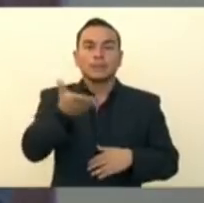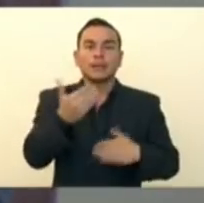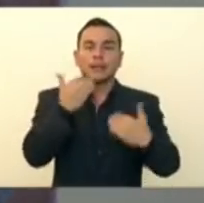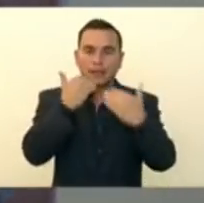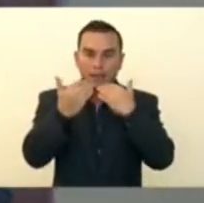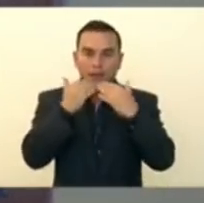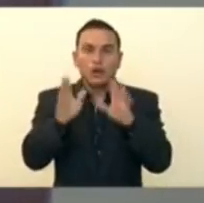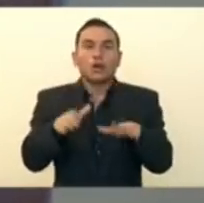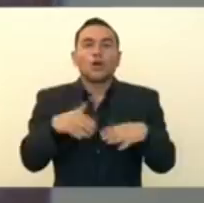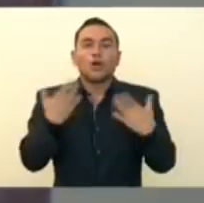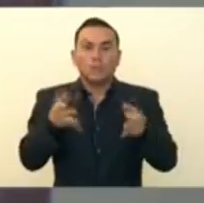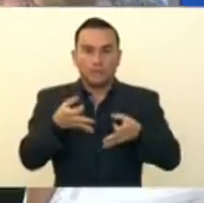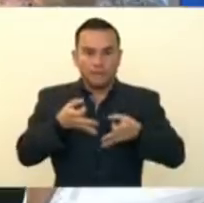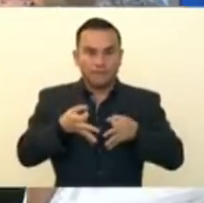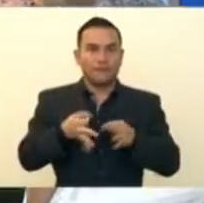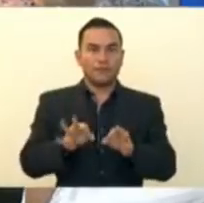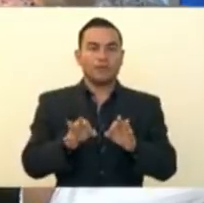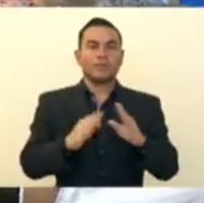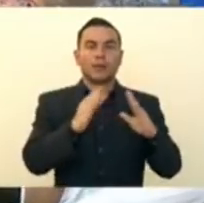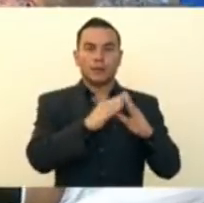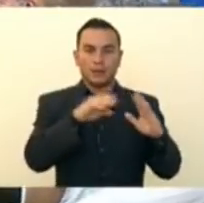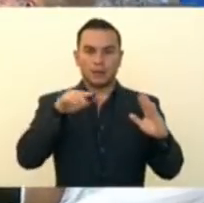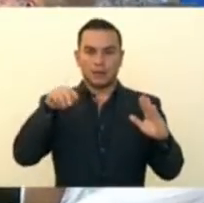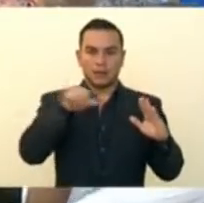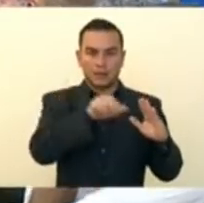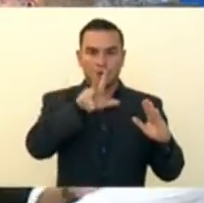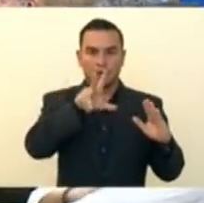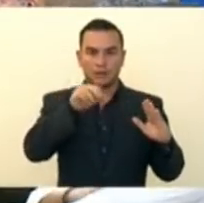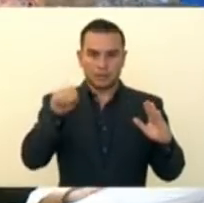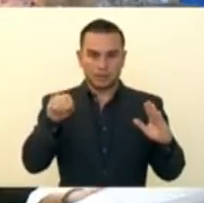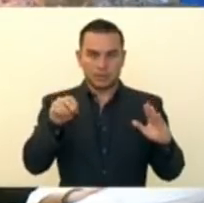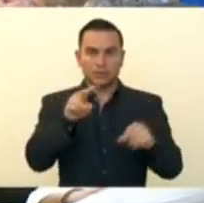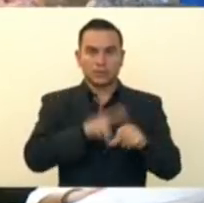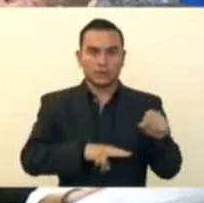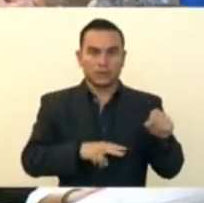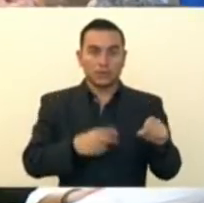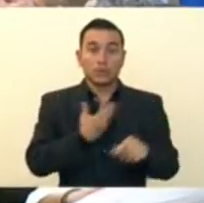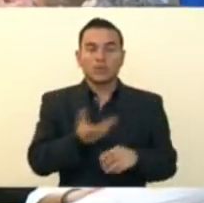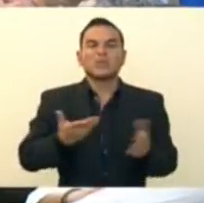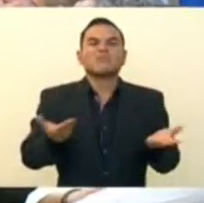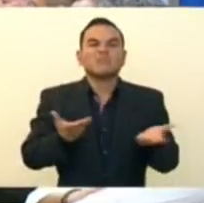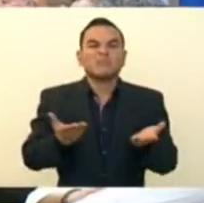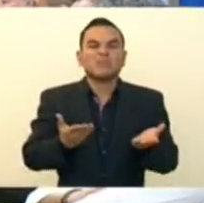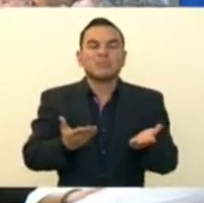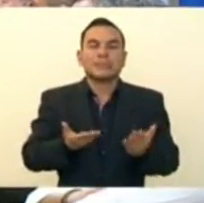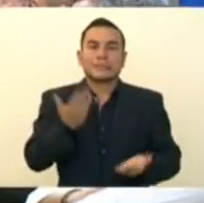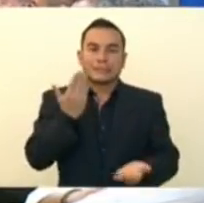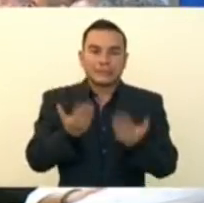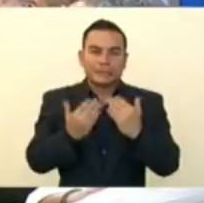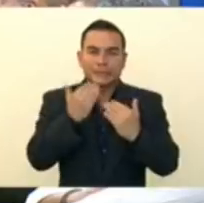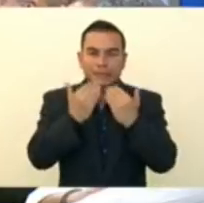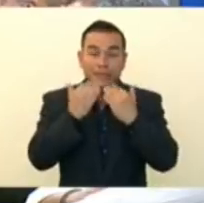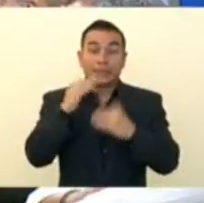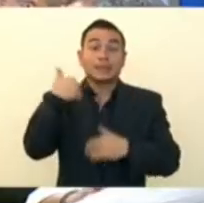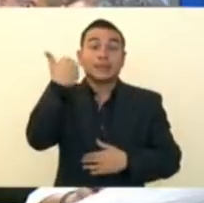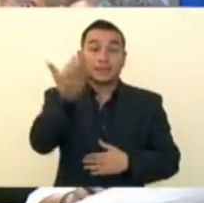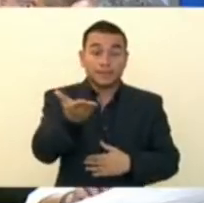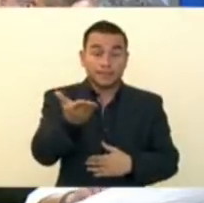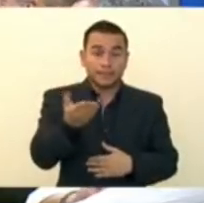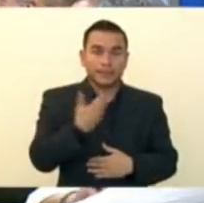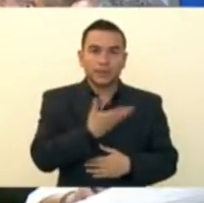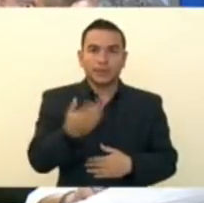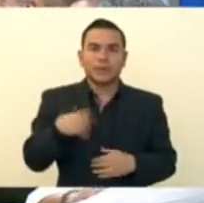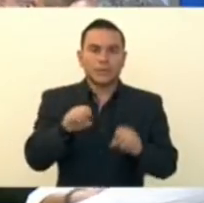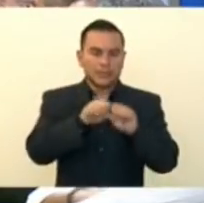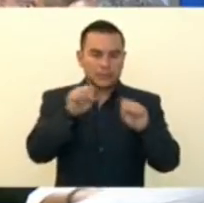en los próximos días. Nuestro equipo está trabajando ya, ya se habló con la banca, con toda la banca nacional, ya se habló también con los sistemas de pago